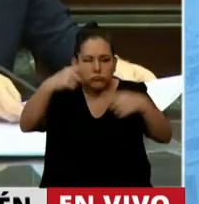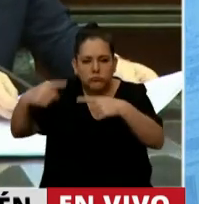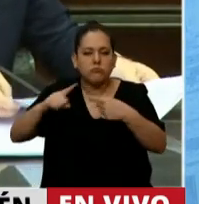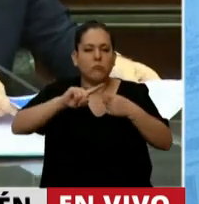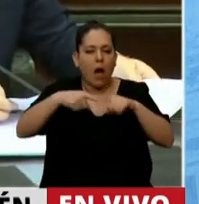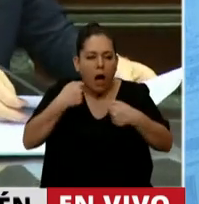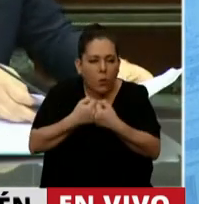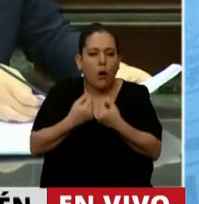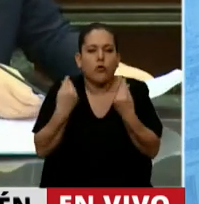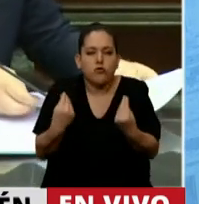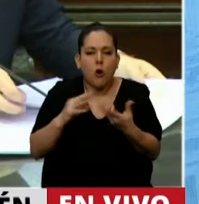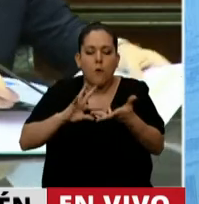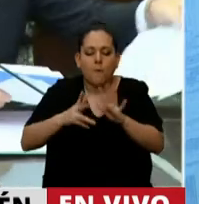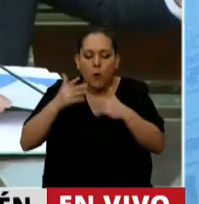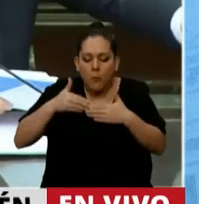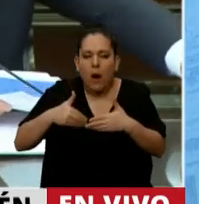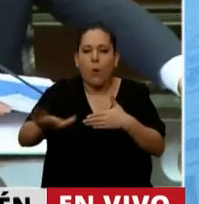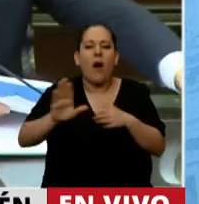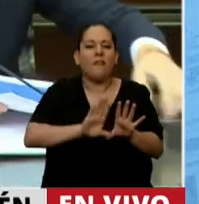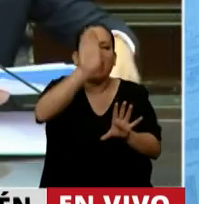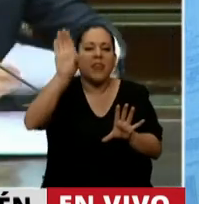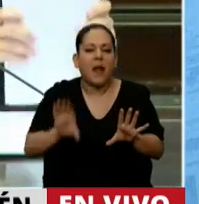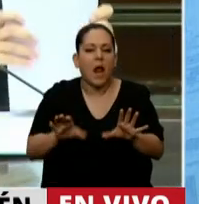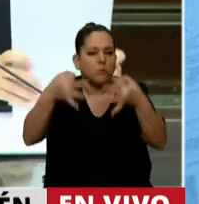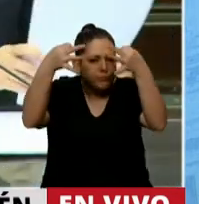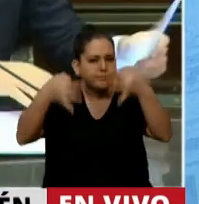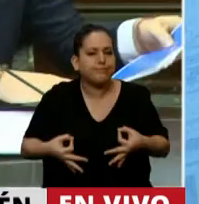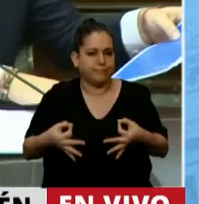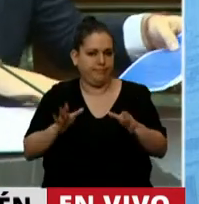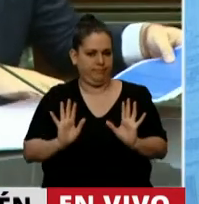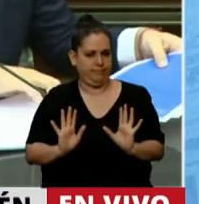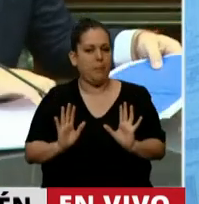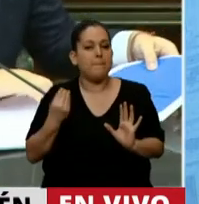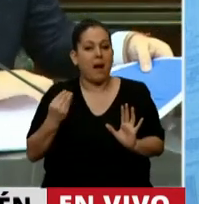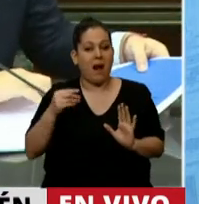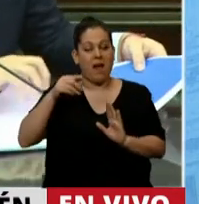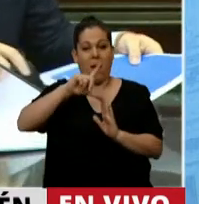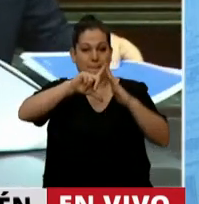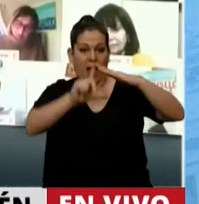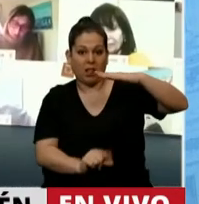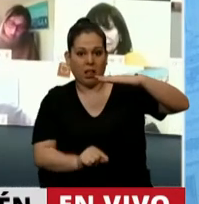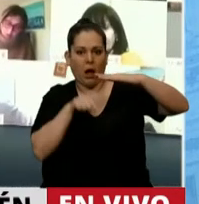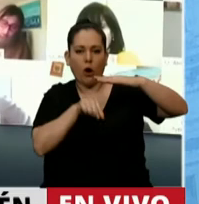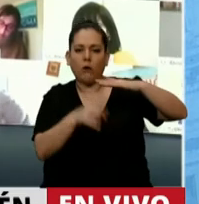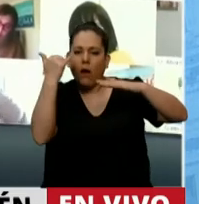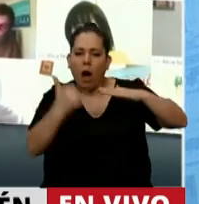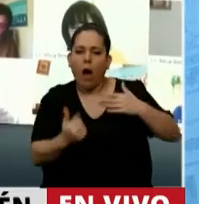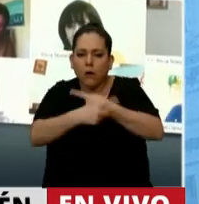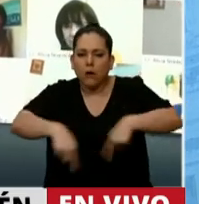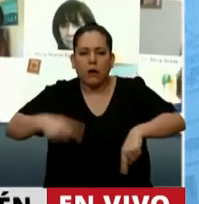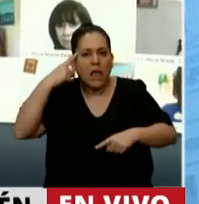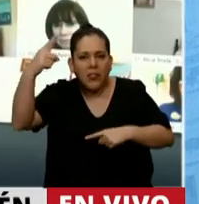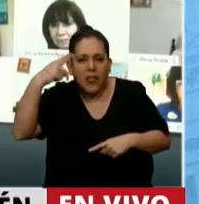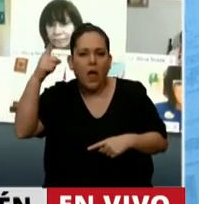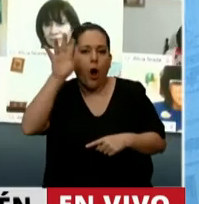llevar adelante un verdadero federalismo de concertación donde la Patagonia tiene tanto, tanto para aportar.